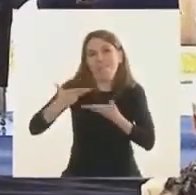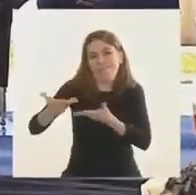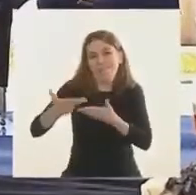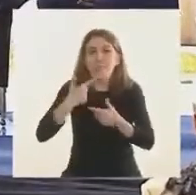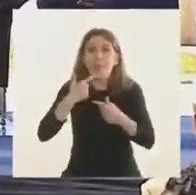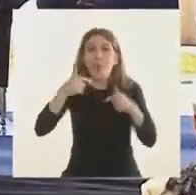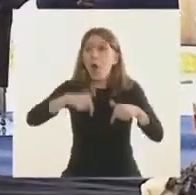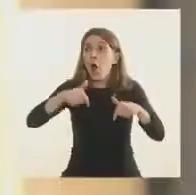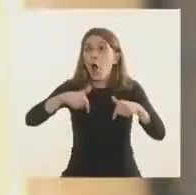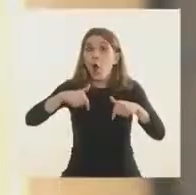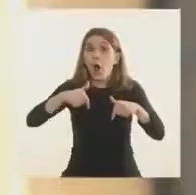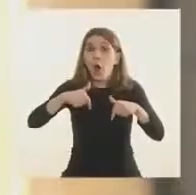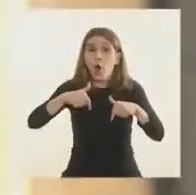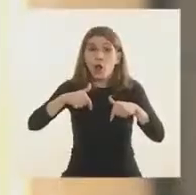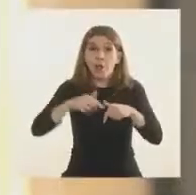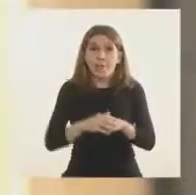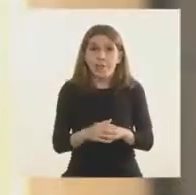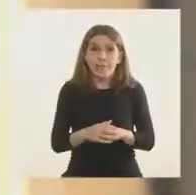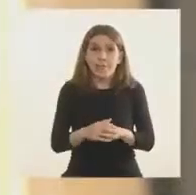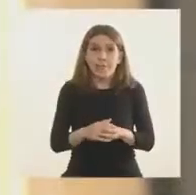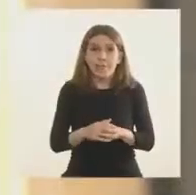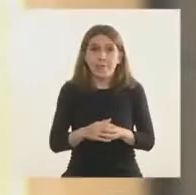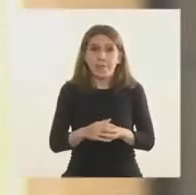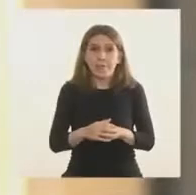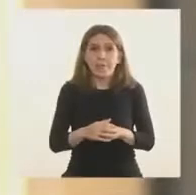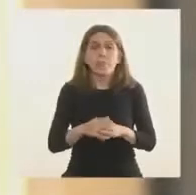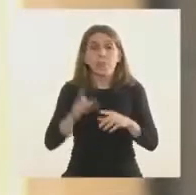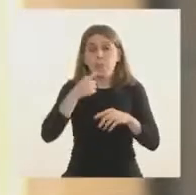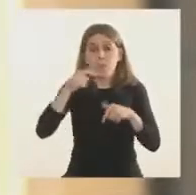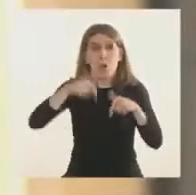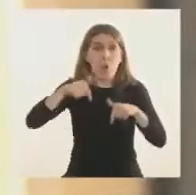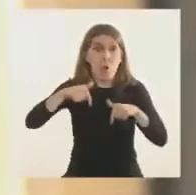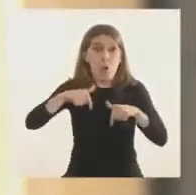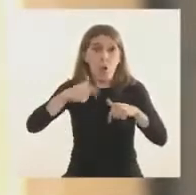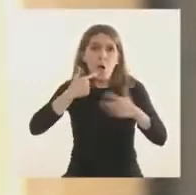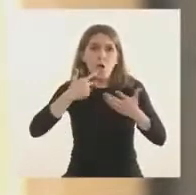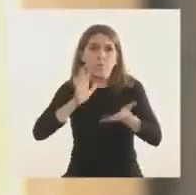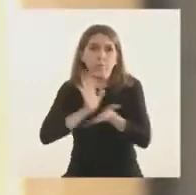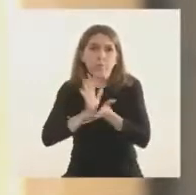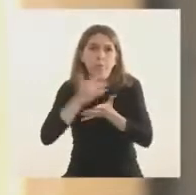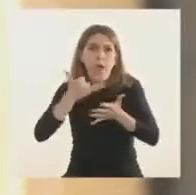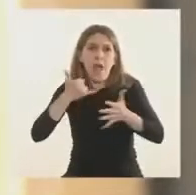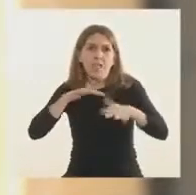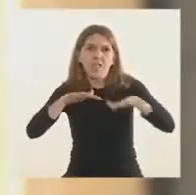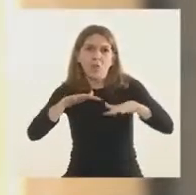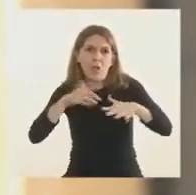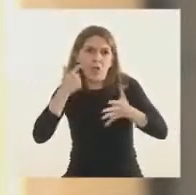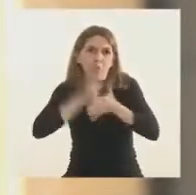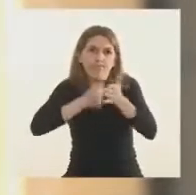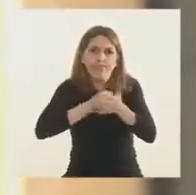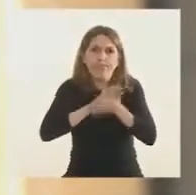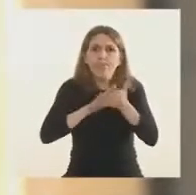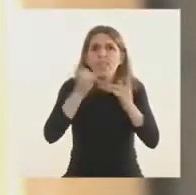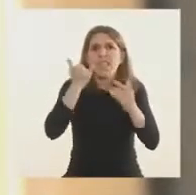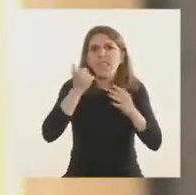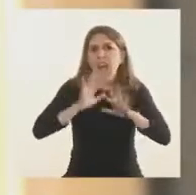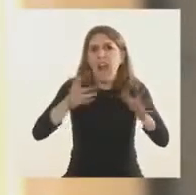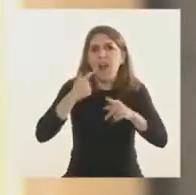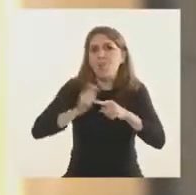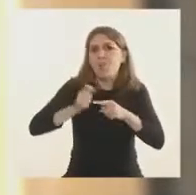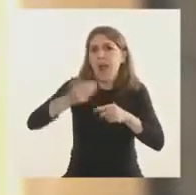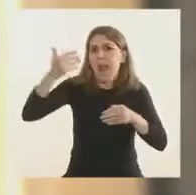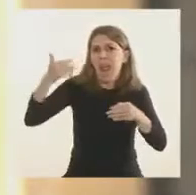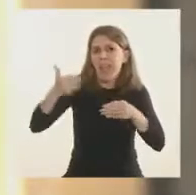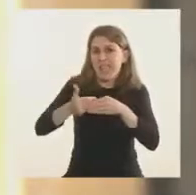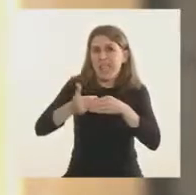Hoy estamos enfrentando parte del problema que venimos enfrentando ya hace muchos meses, que no lo